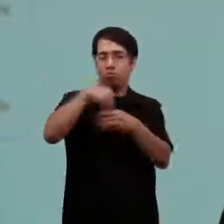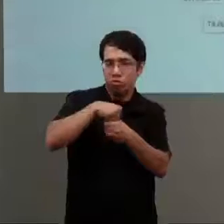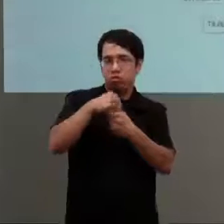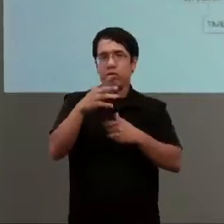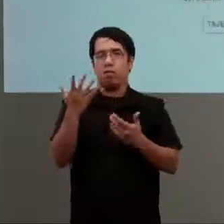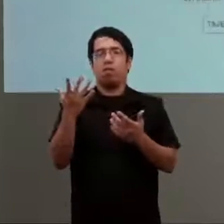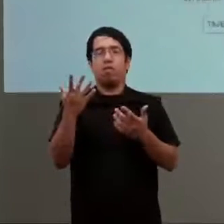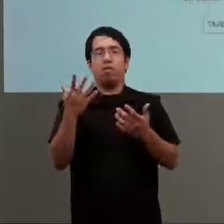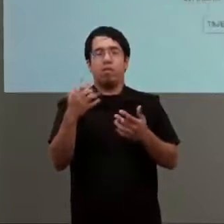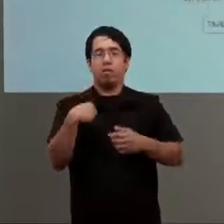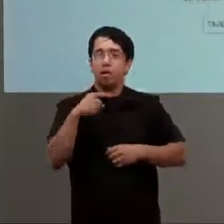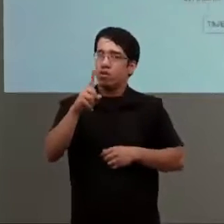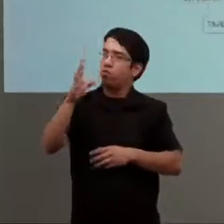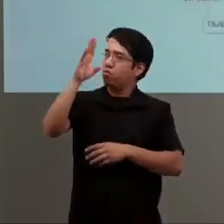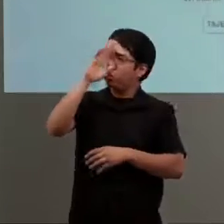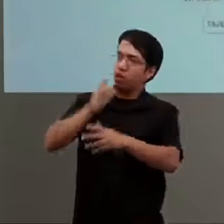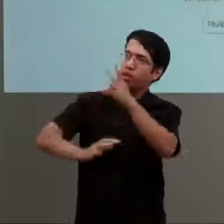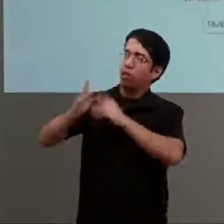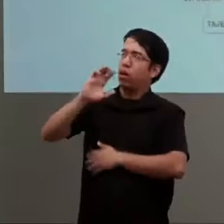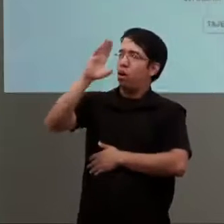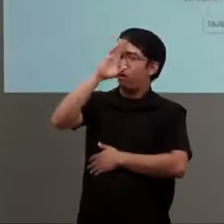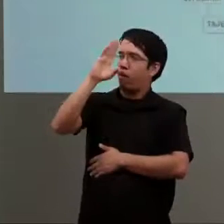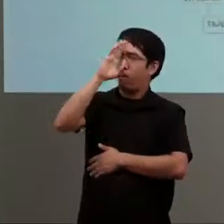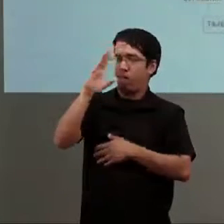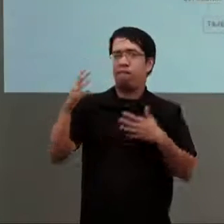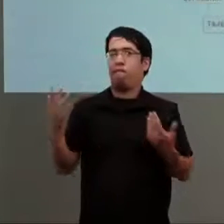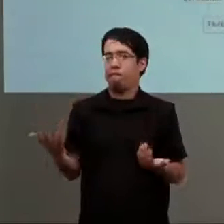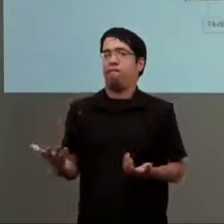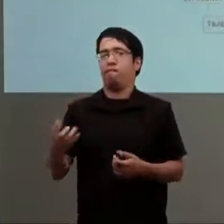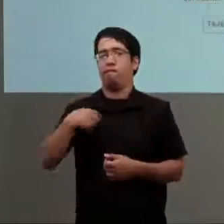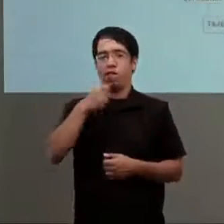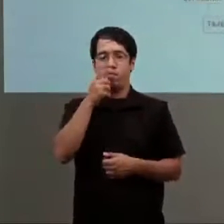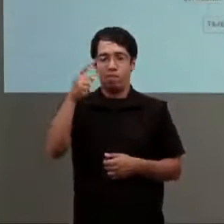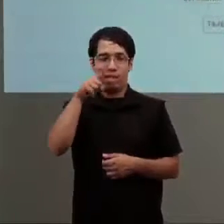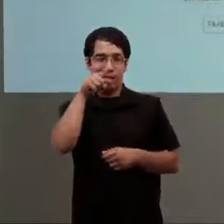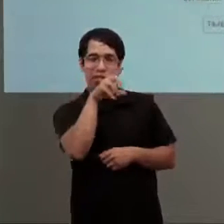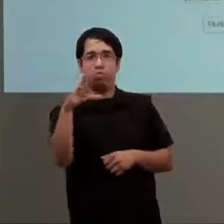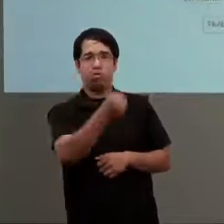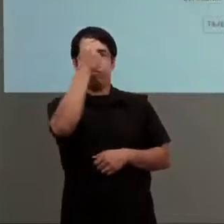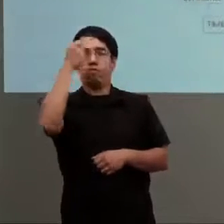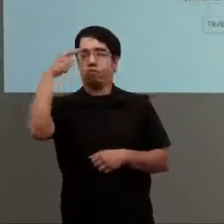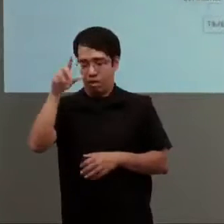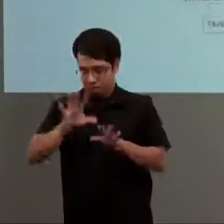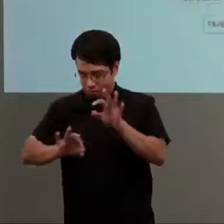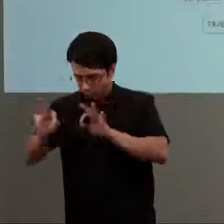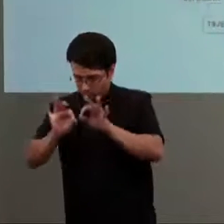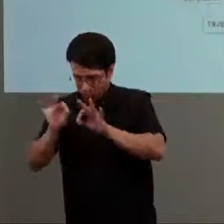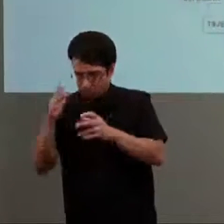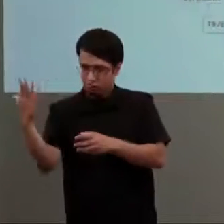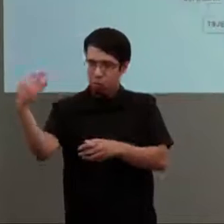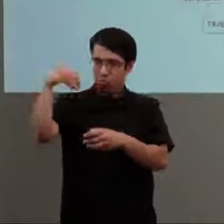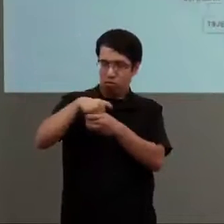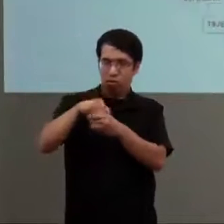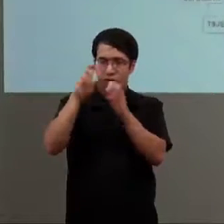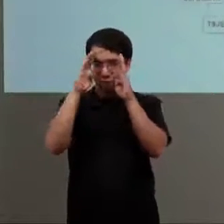Entonces, eso también es un aprendizaje cuando nosotros hablamos del diseño de políticas públicas desde un enfoque de